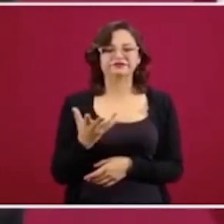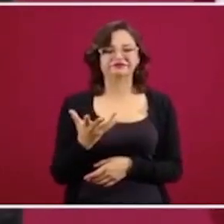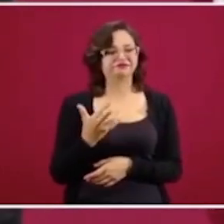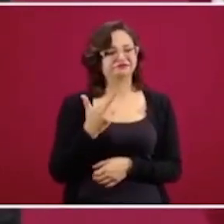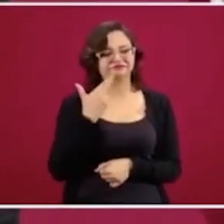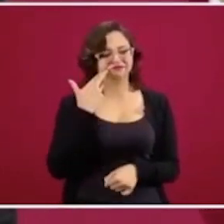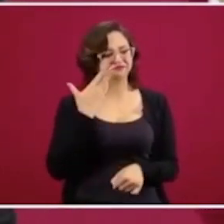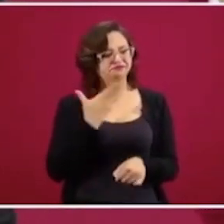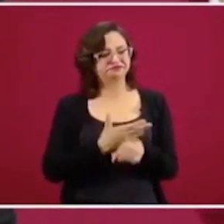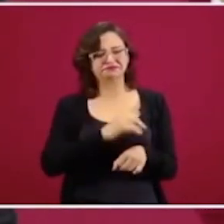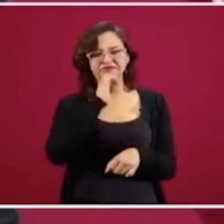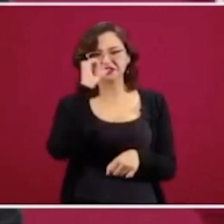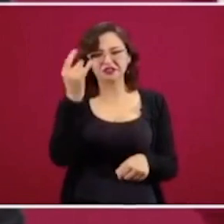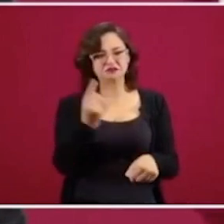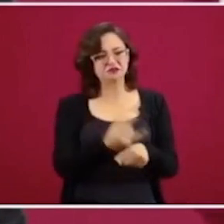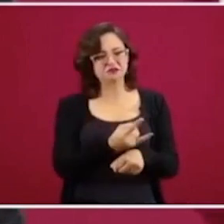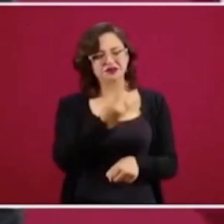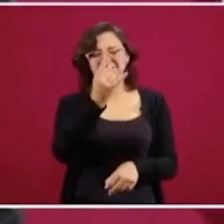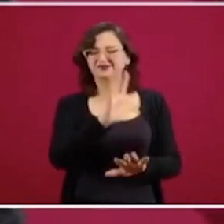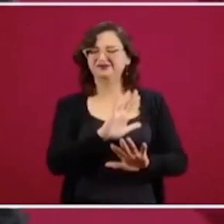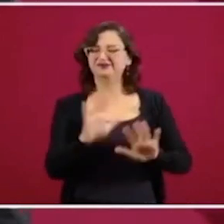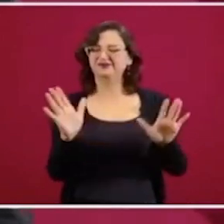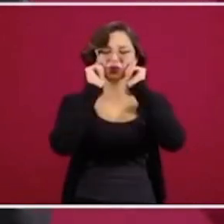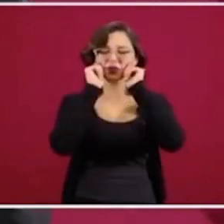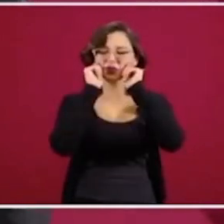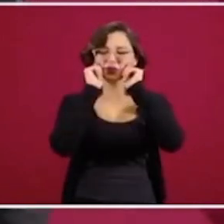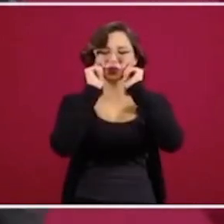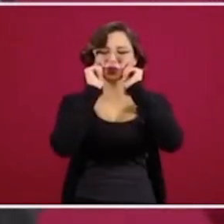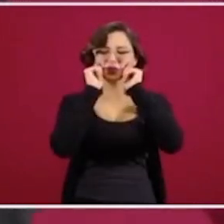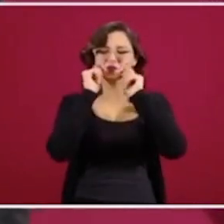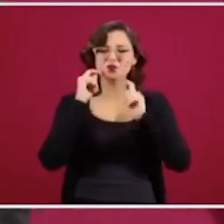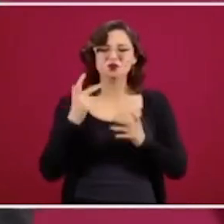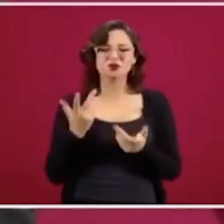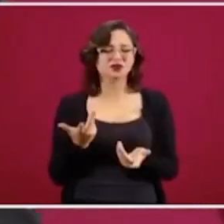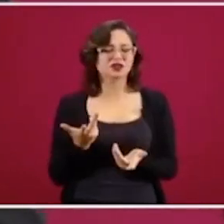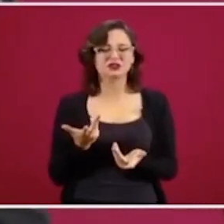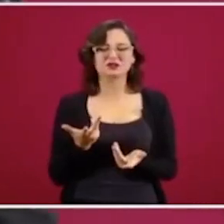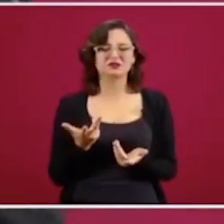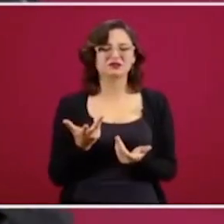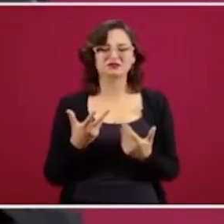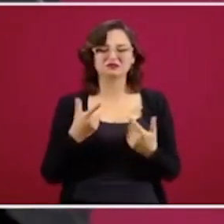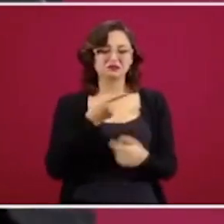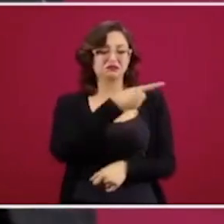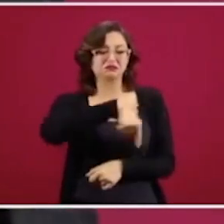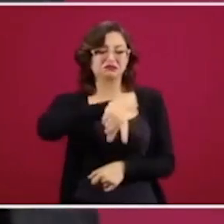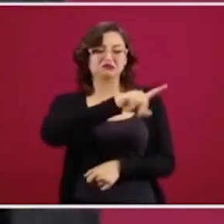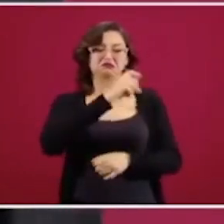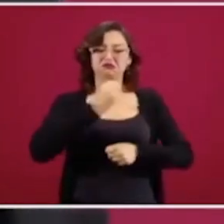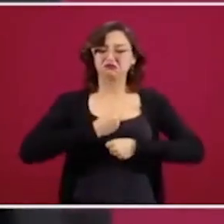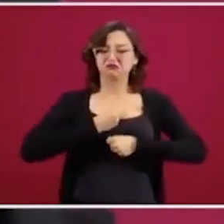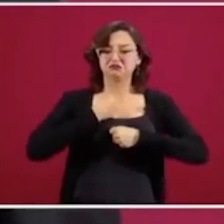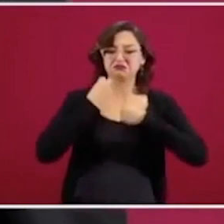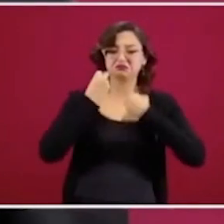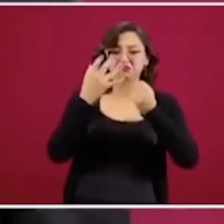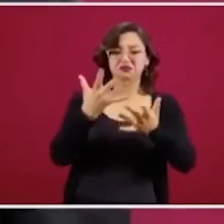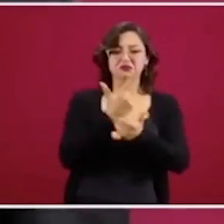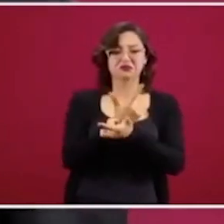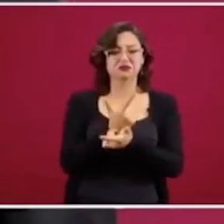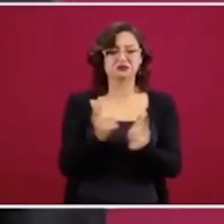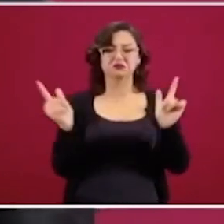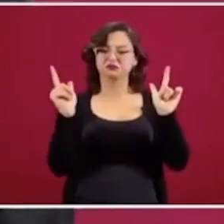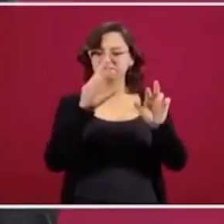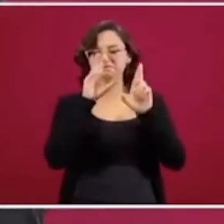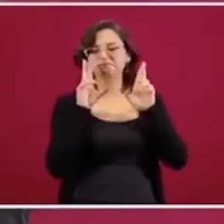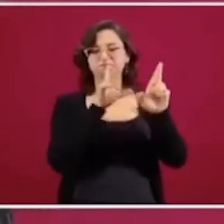responsabilidad, que quede a salvo el derecho a manifestarnos, la libertad de